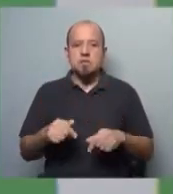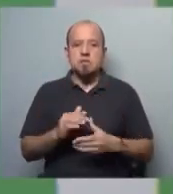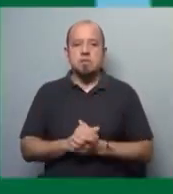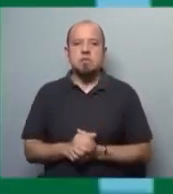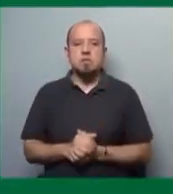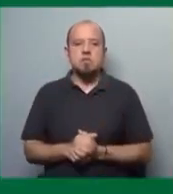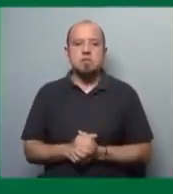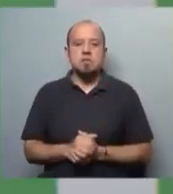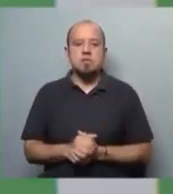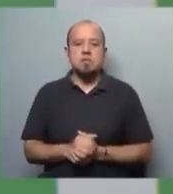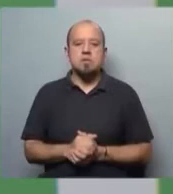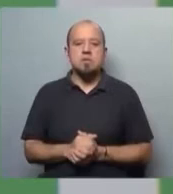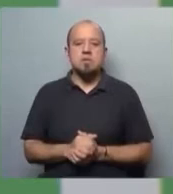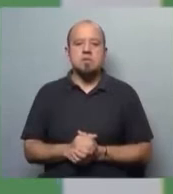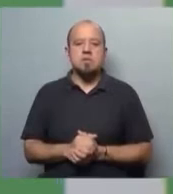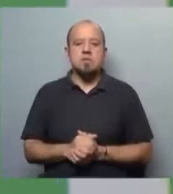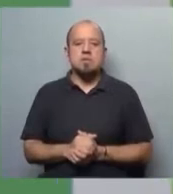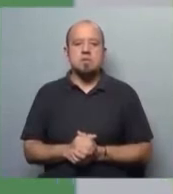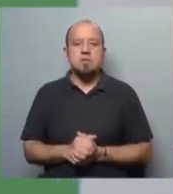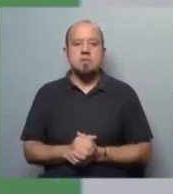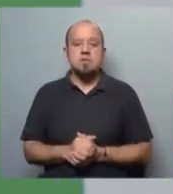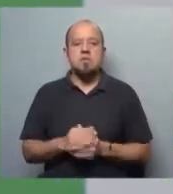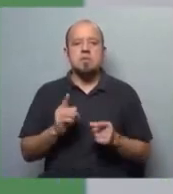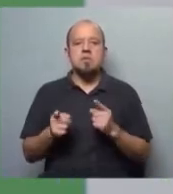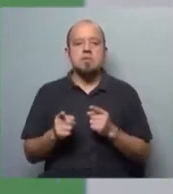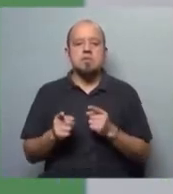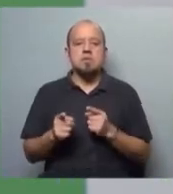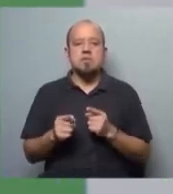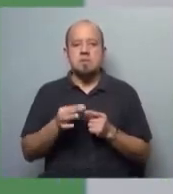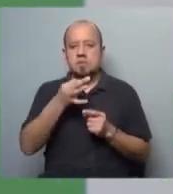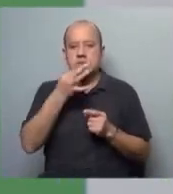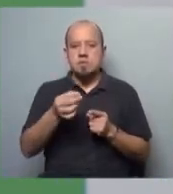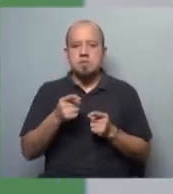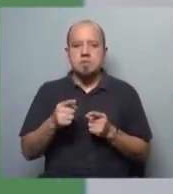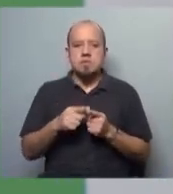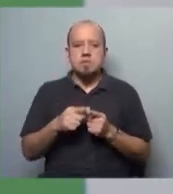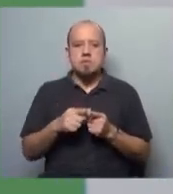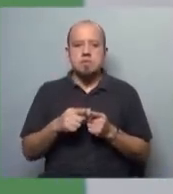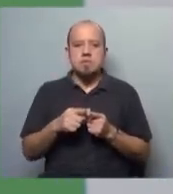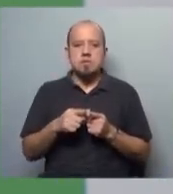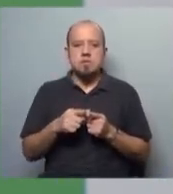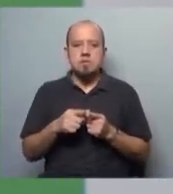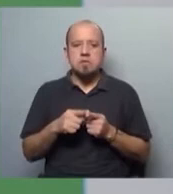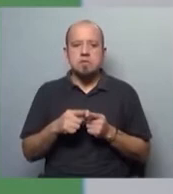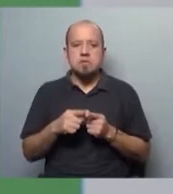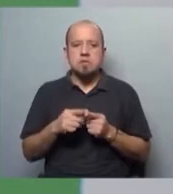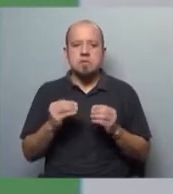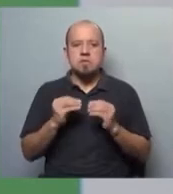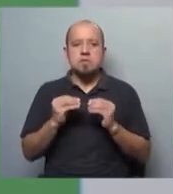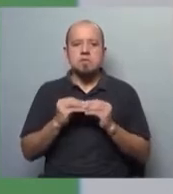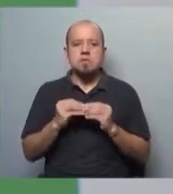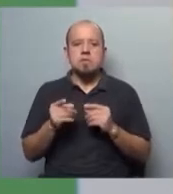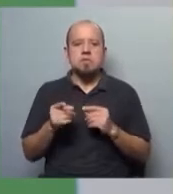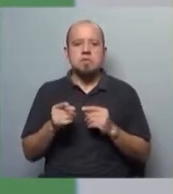introducción en el tema de ti. Muchas gracias, yo solamente un minuto. Comentaba con un compañero que me traía que